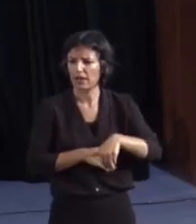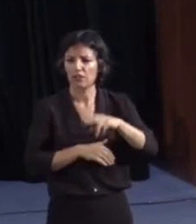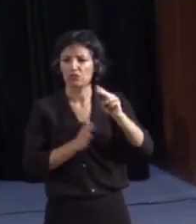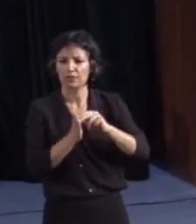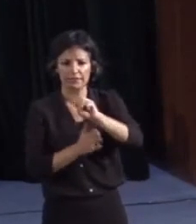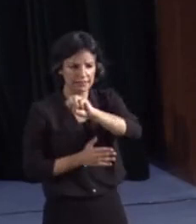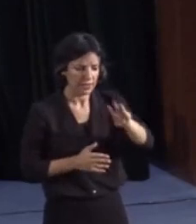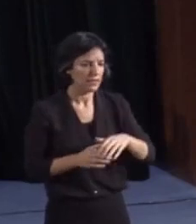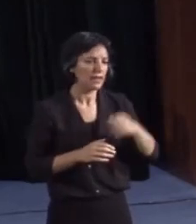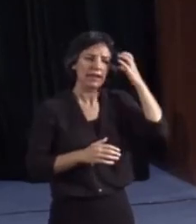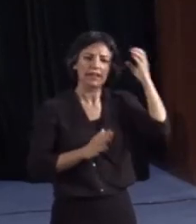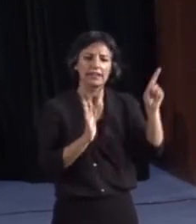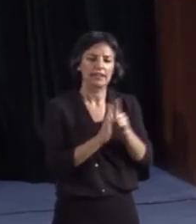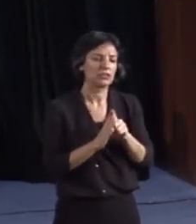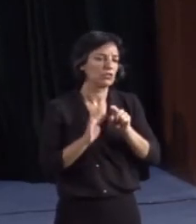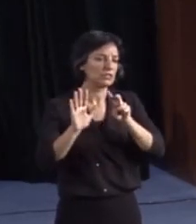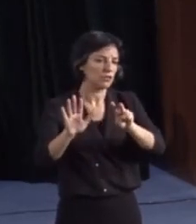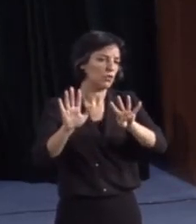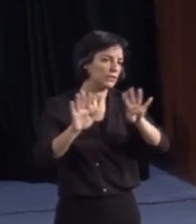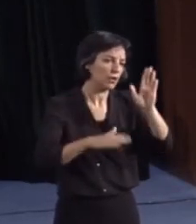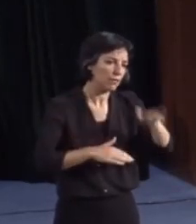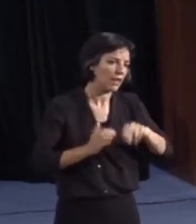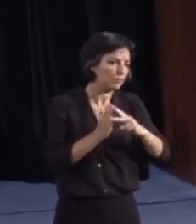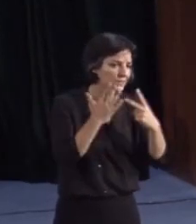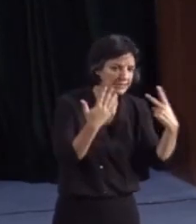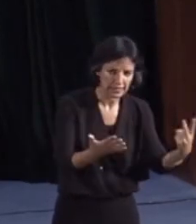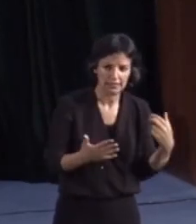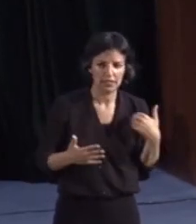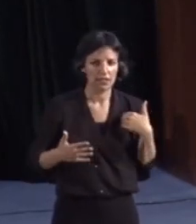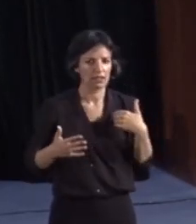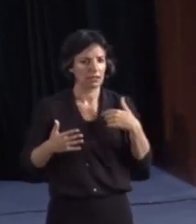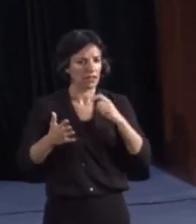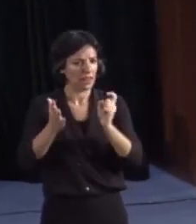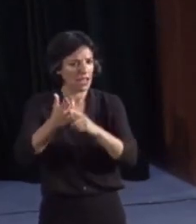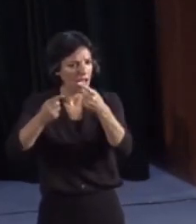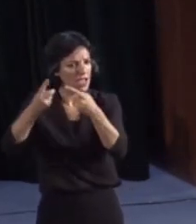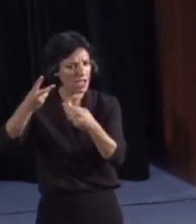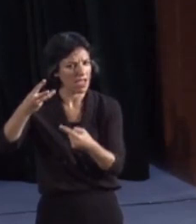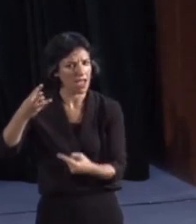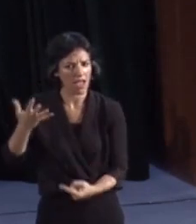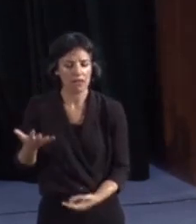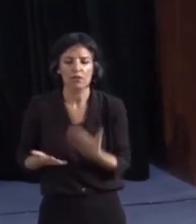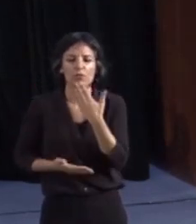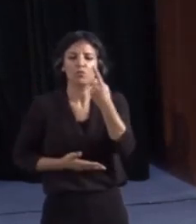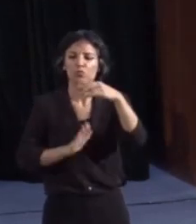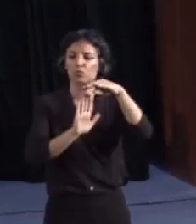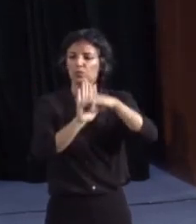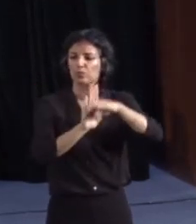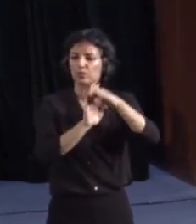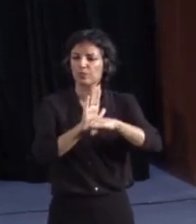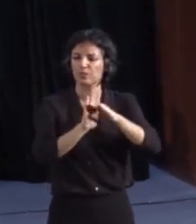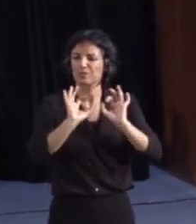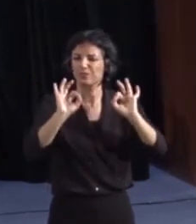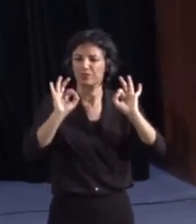2013, Real Decreto 399 barra 2007. Existe un protocolo, por ejemplo, de actuación en